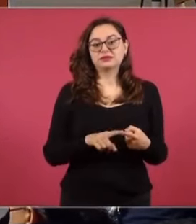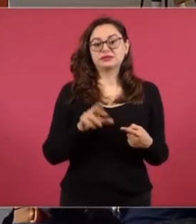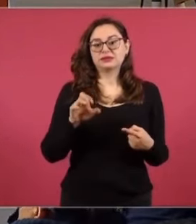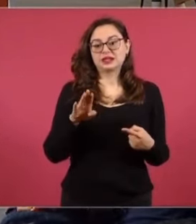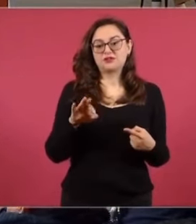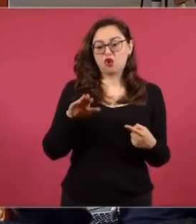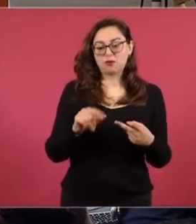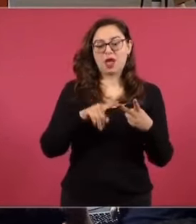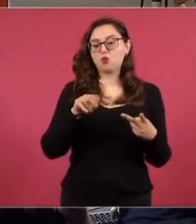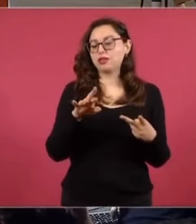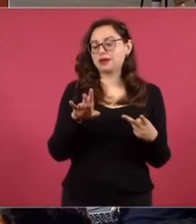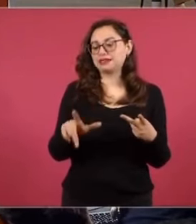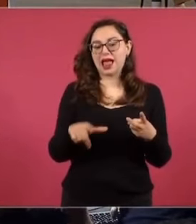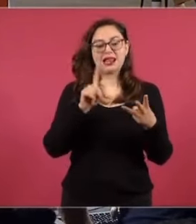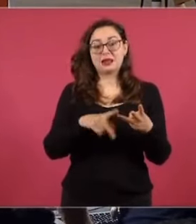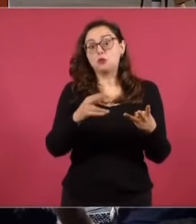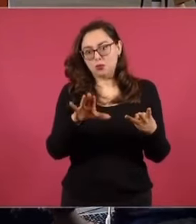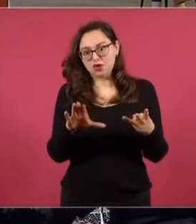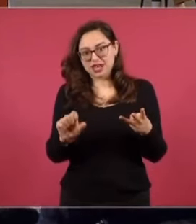es universal.